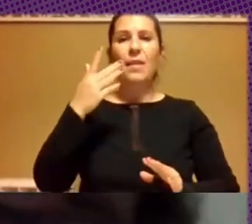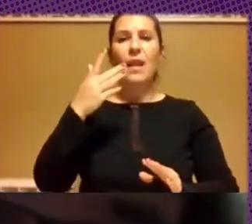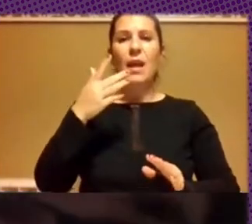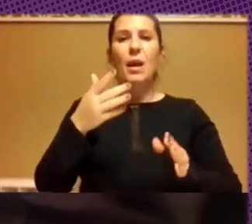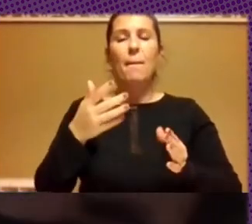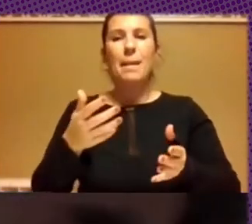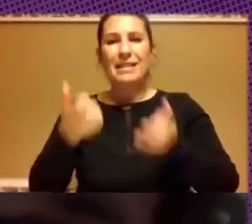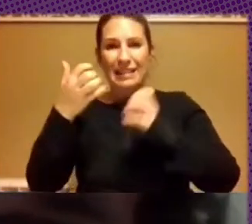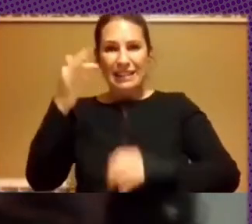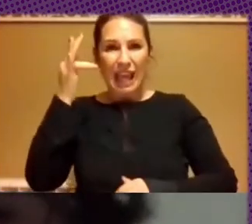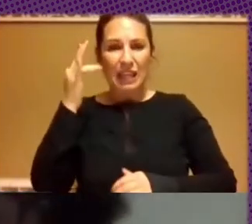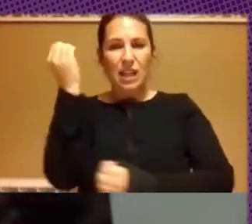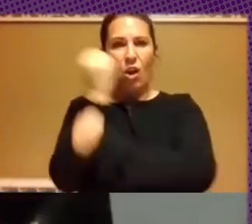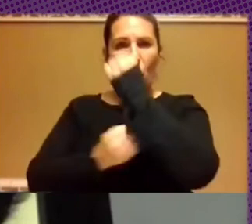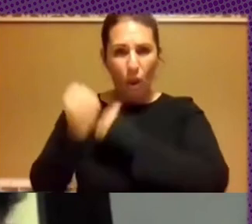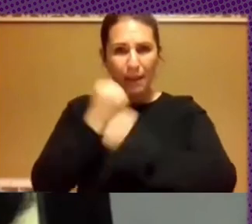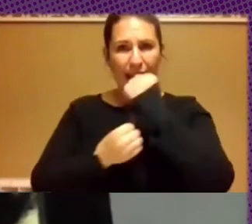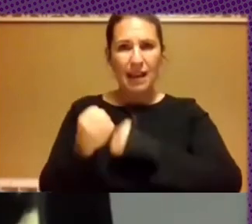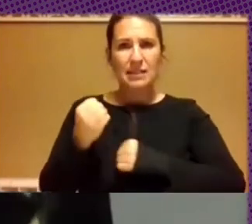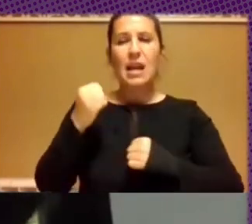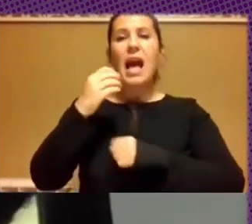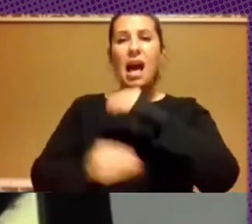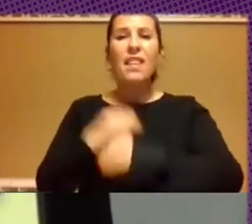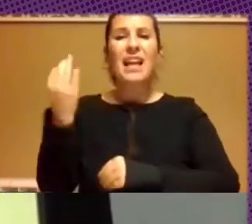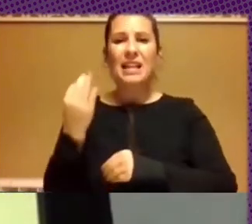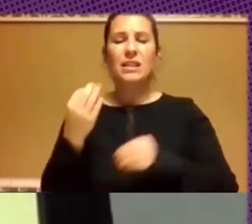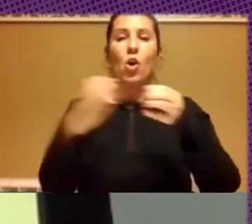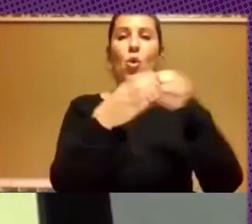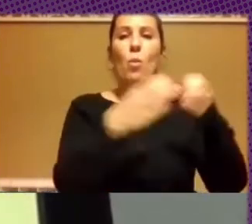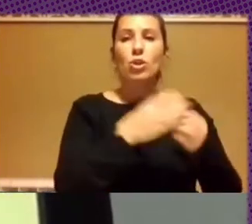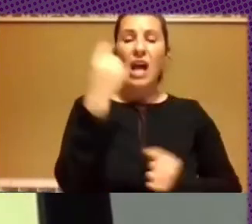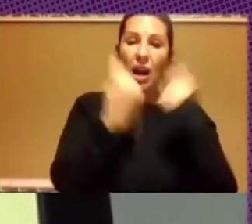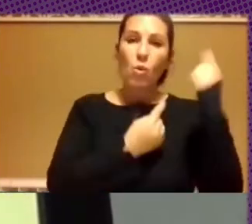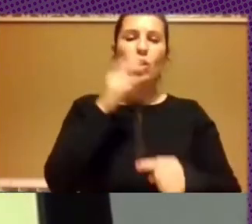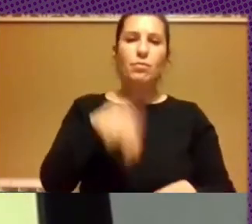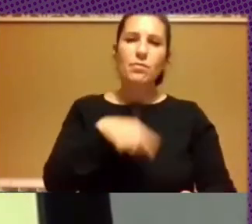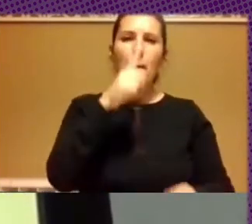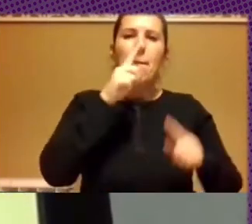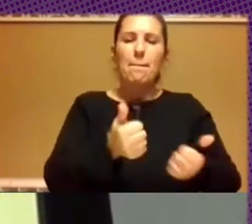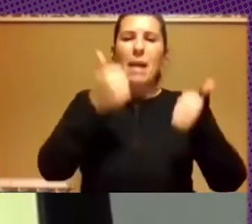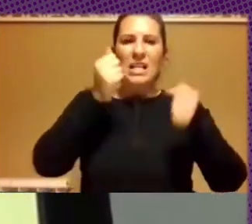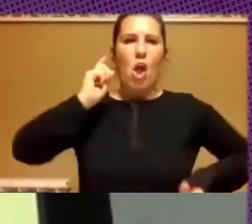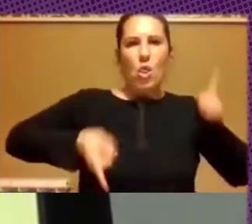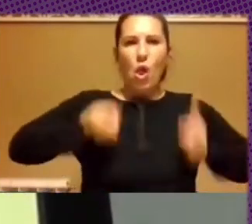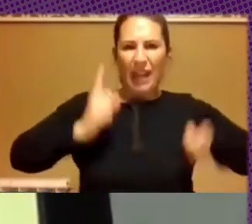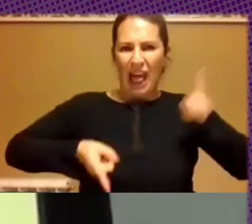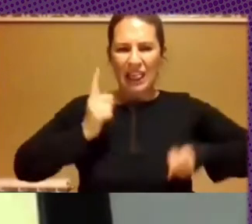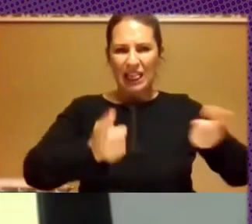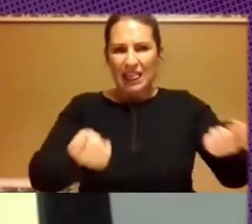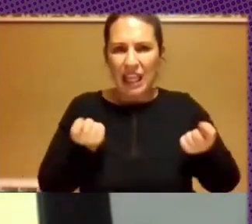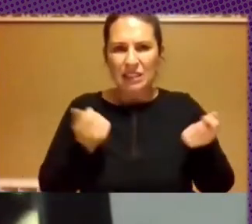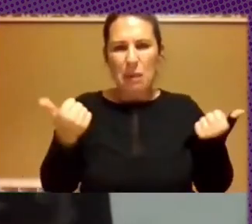económicas comparativas que hicieron que algunos grupos sean los grupos dominantes, los grupos más